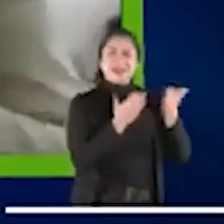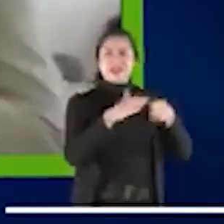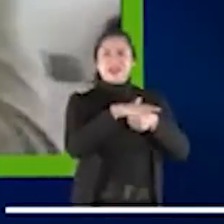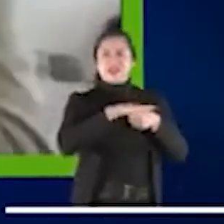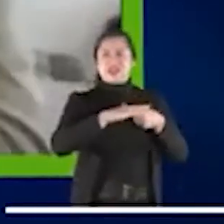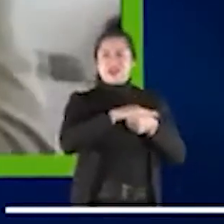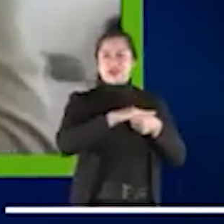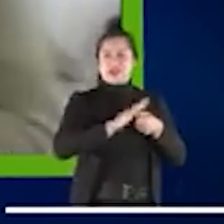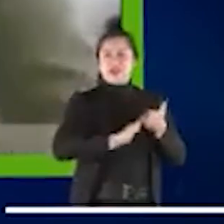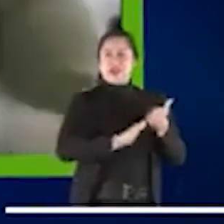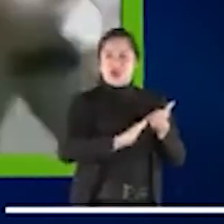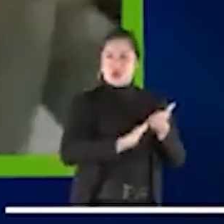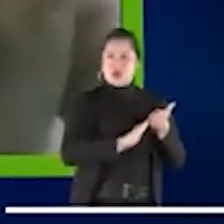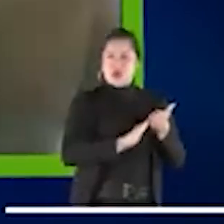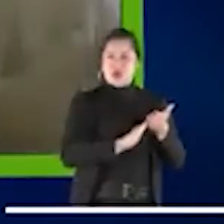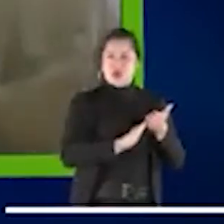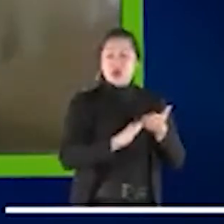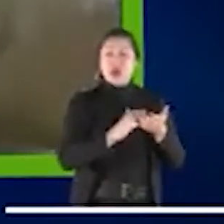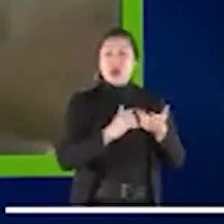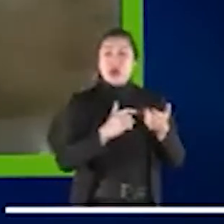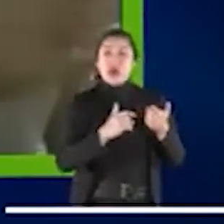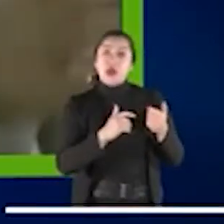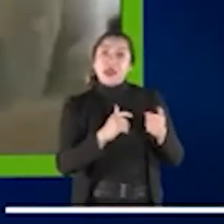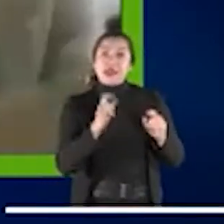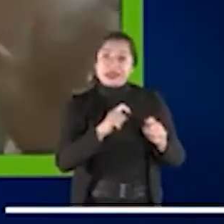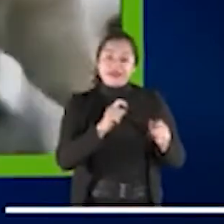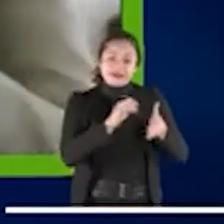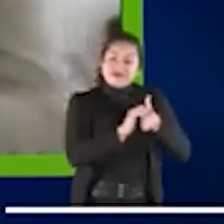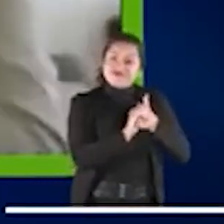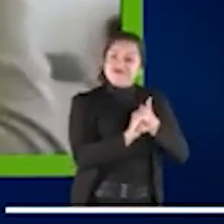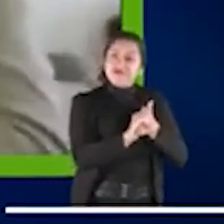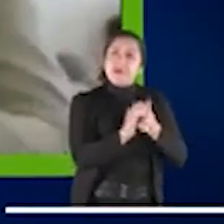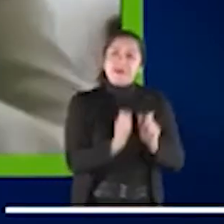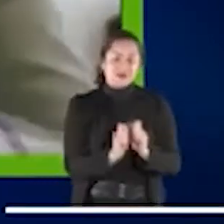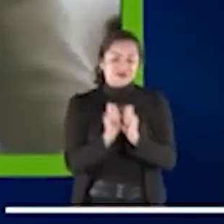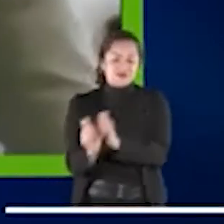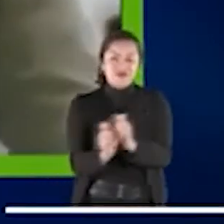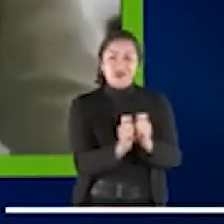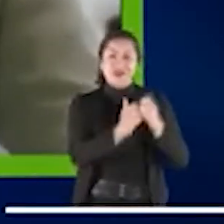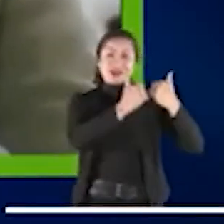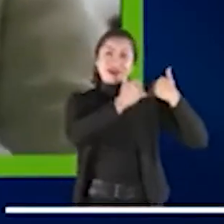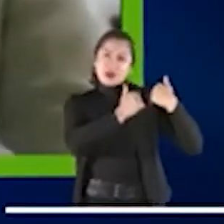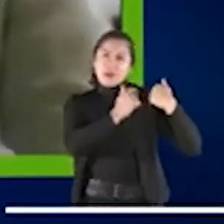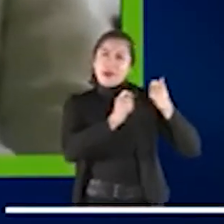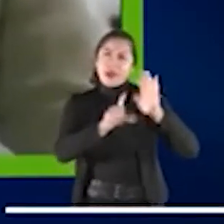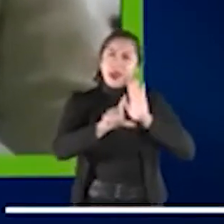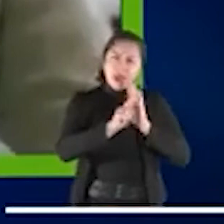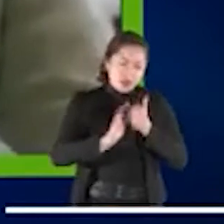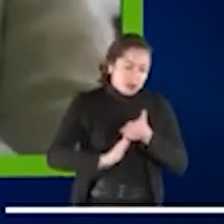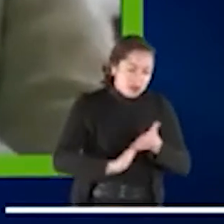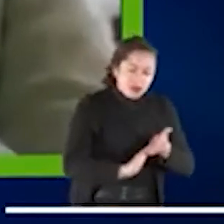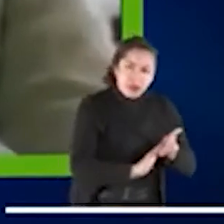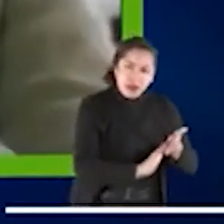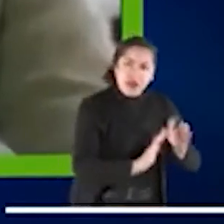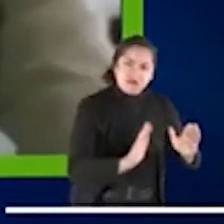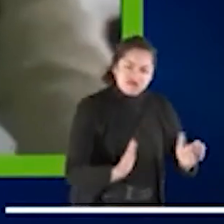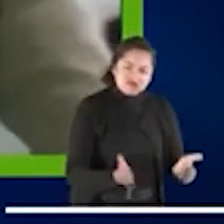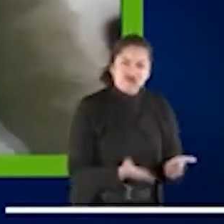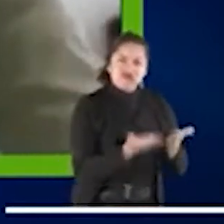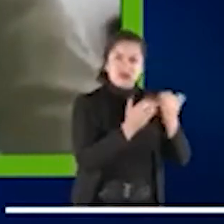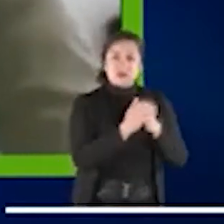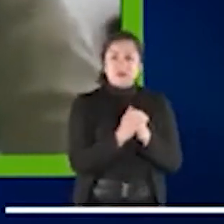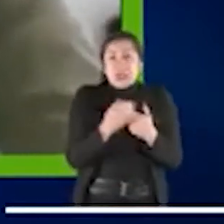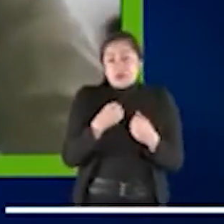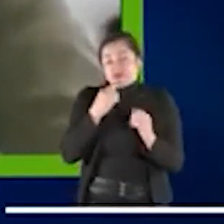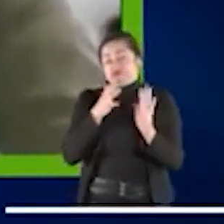no un modelo de responsabilidad con enfoque restaurativo, sino de un modelo de responsabilidad hacia un modelo restaurativo de justidad juvenil. Así que, por mi